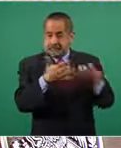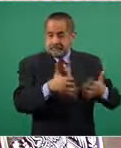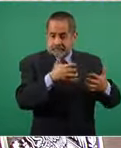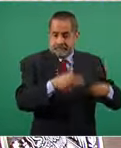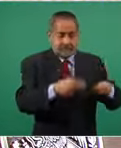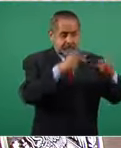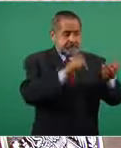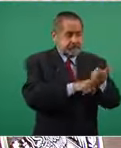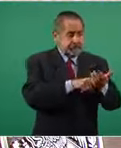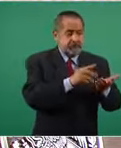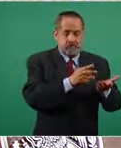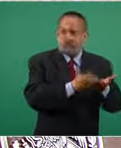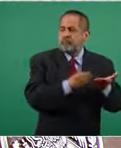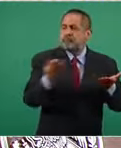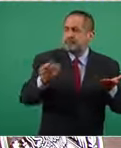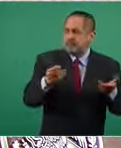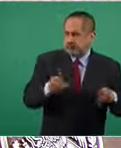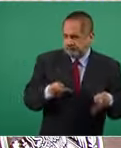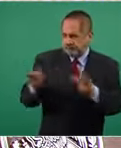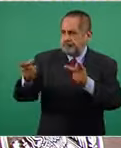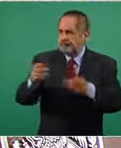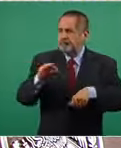le vendían al gobierno